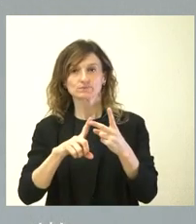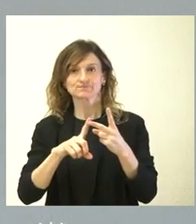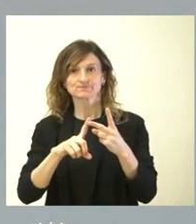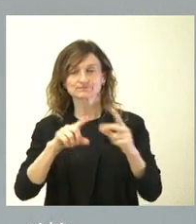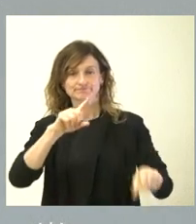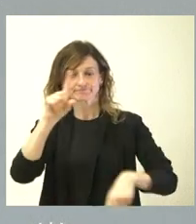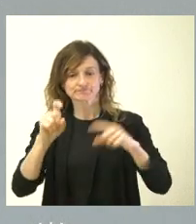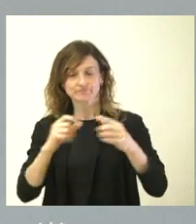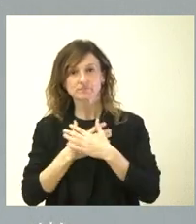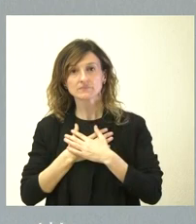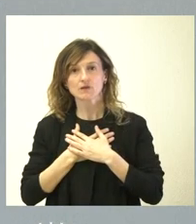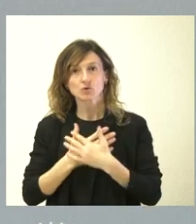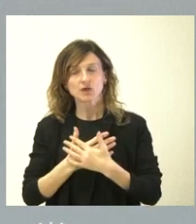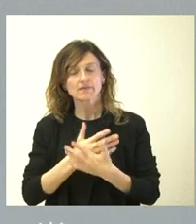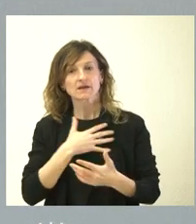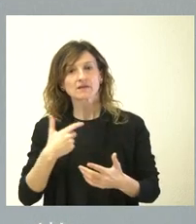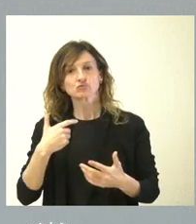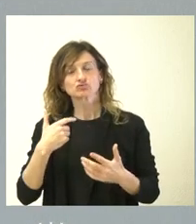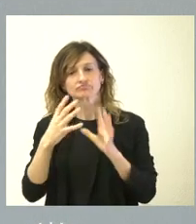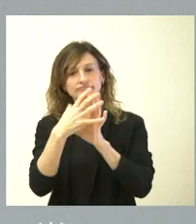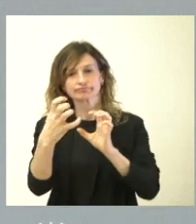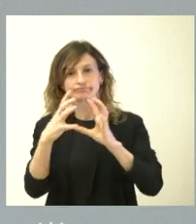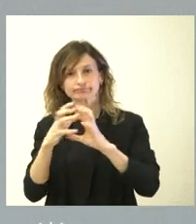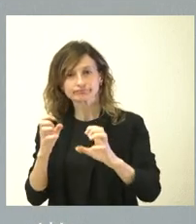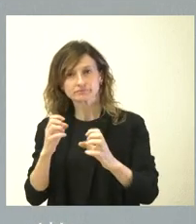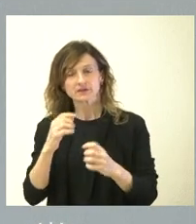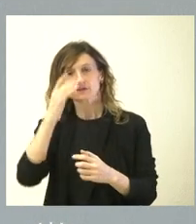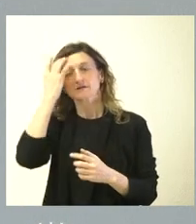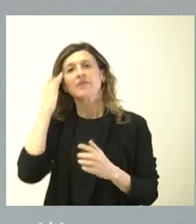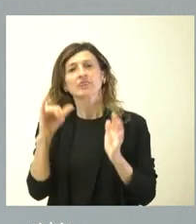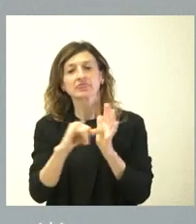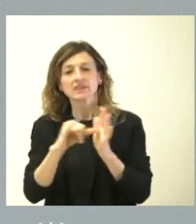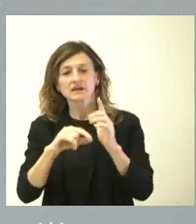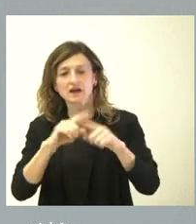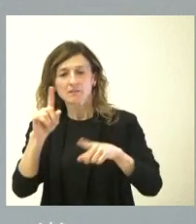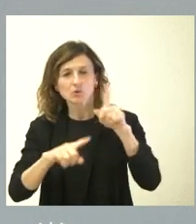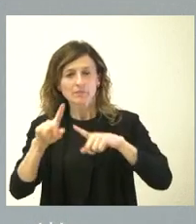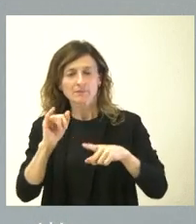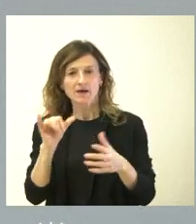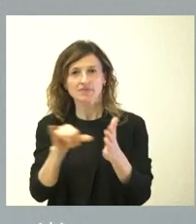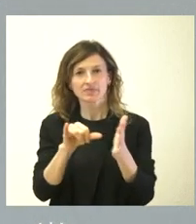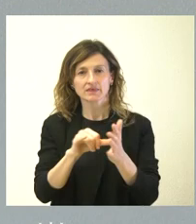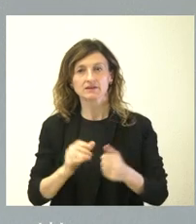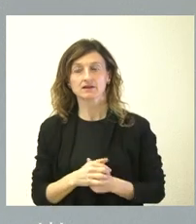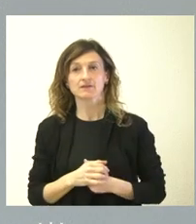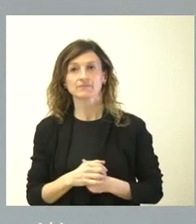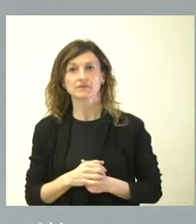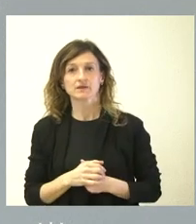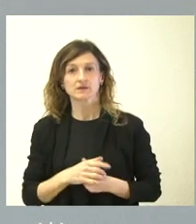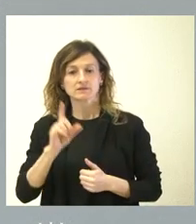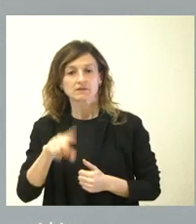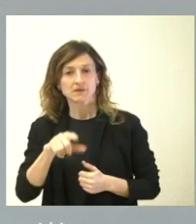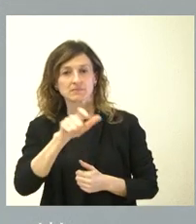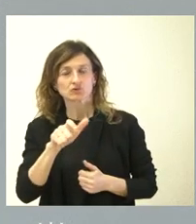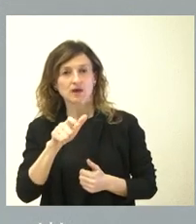siempre es el entendimiento, el intentar estar cerca de las personas que tienen problemas y, muy específicamente, de las personas que sufren